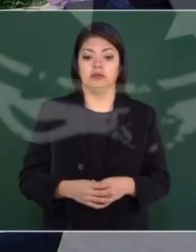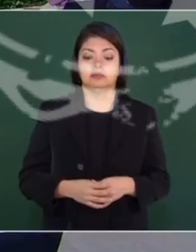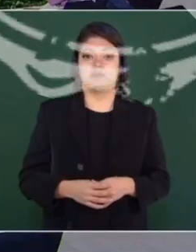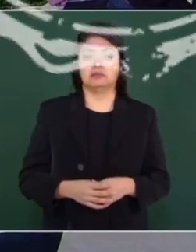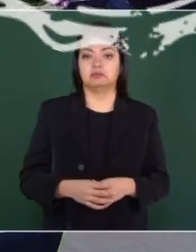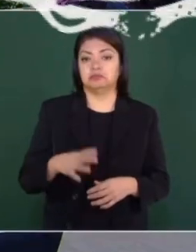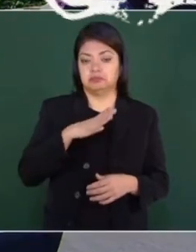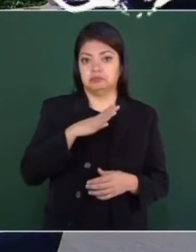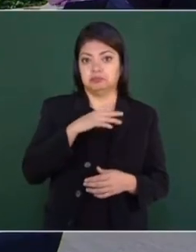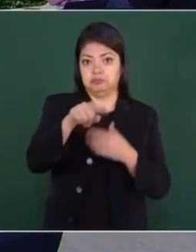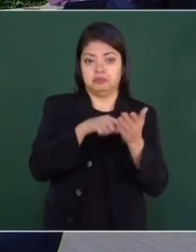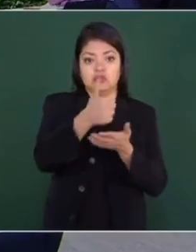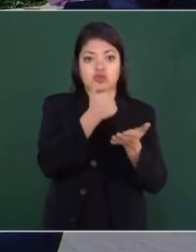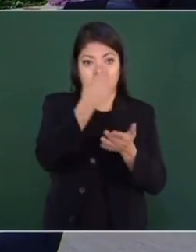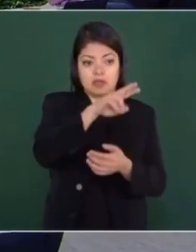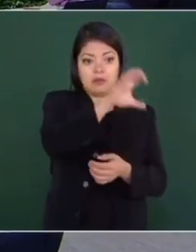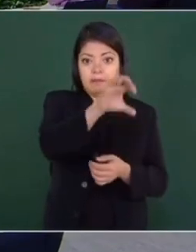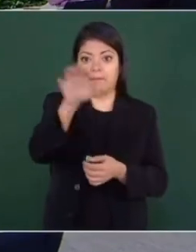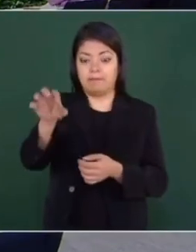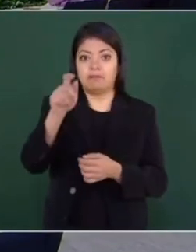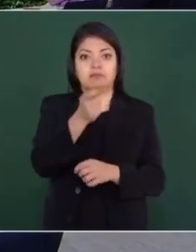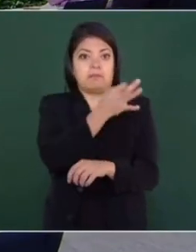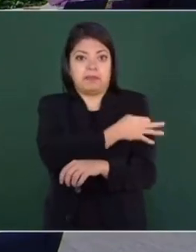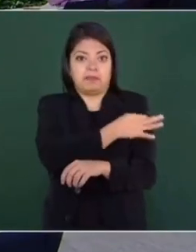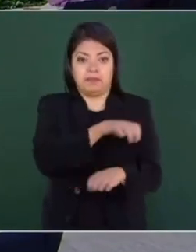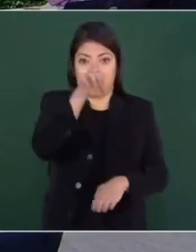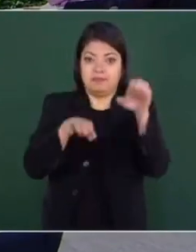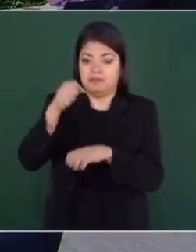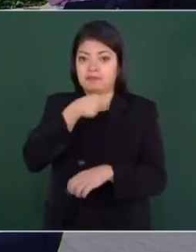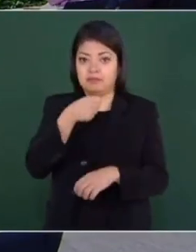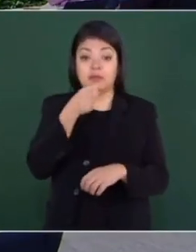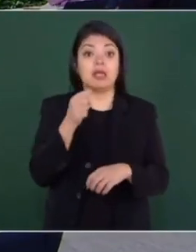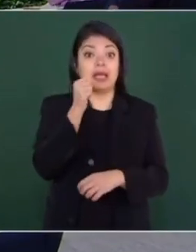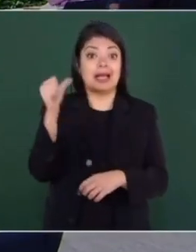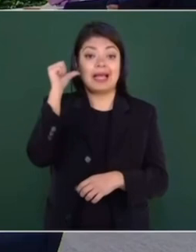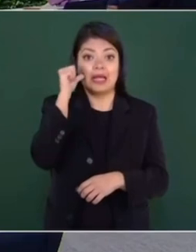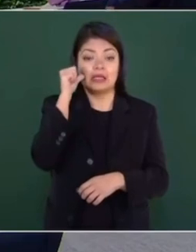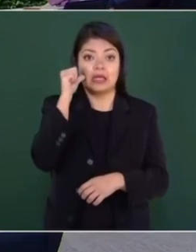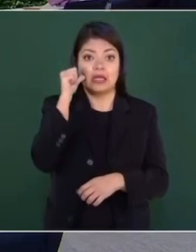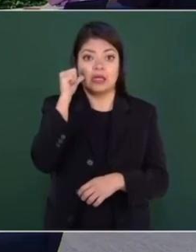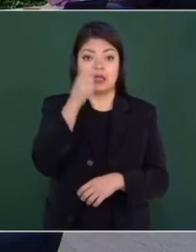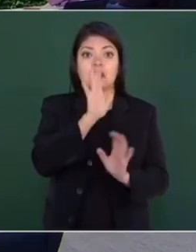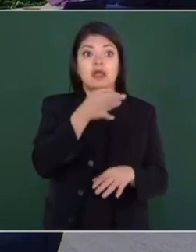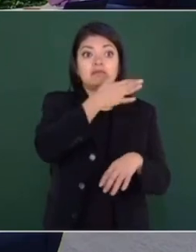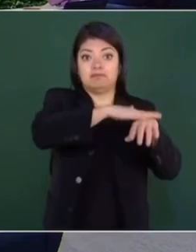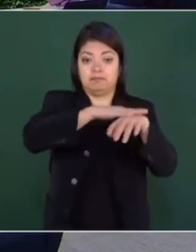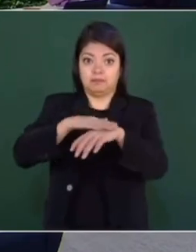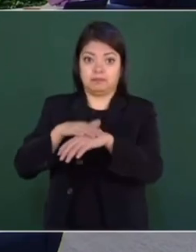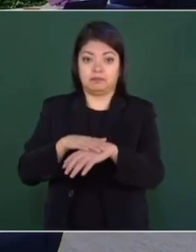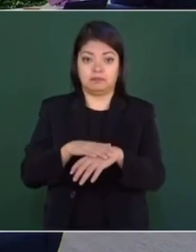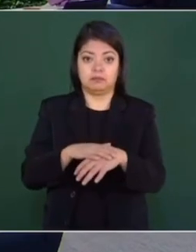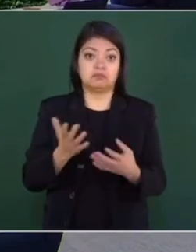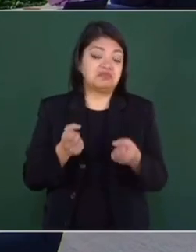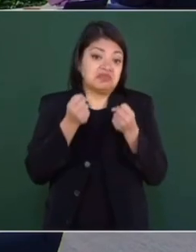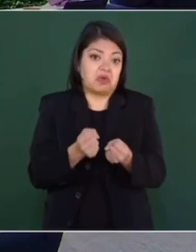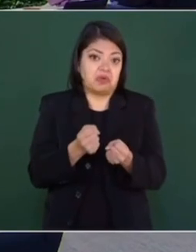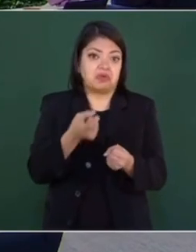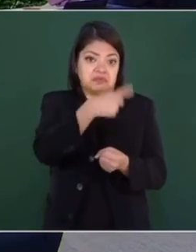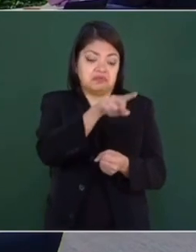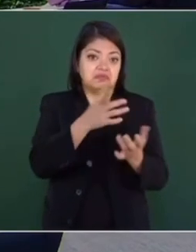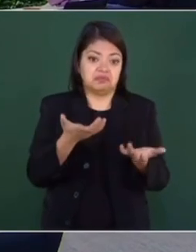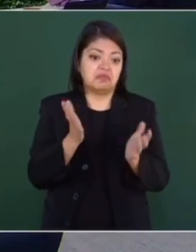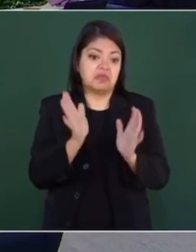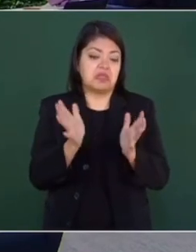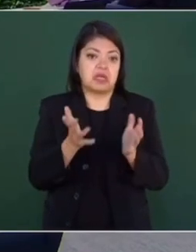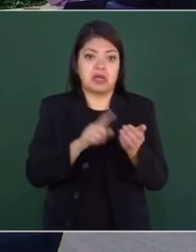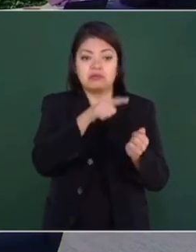Están colocando en la Ciudad de México centros de vacunación para adultos mayores. Desde ayer hicieron el llamamiento y seguramente van a estar